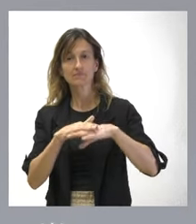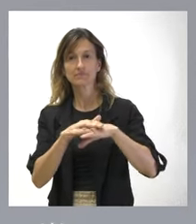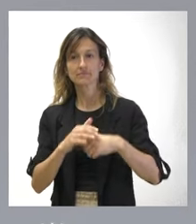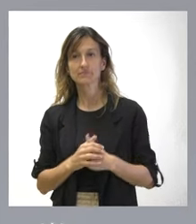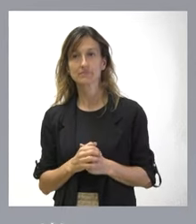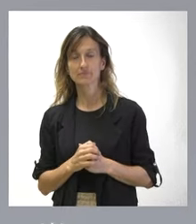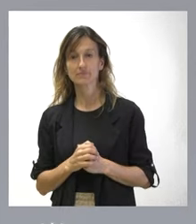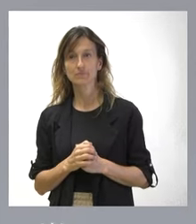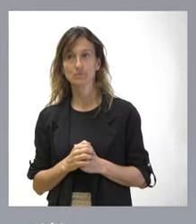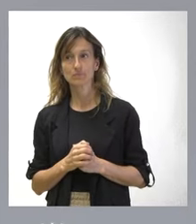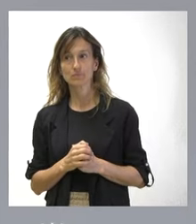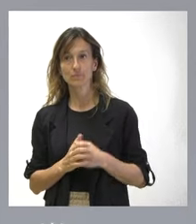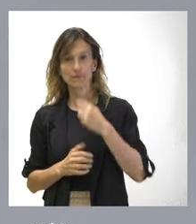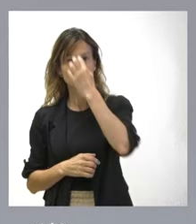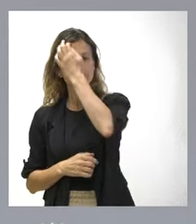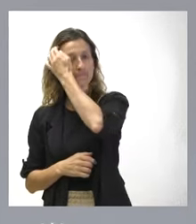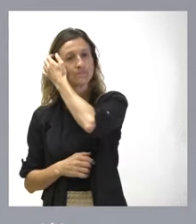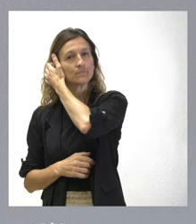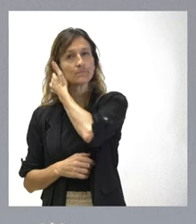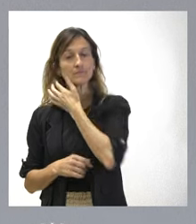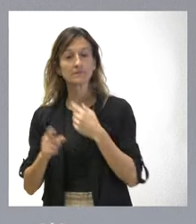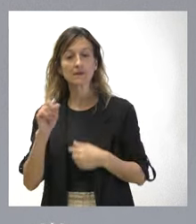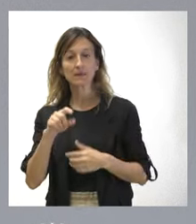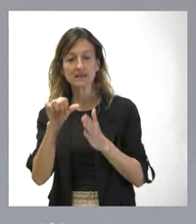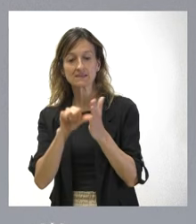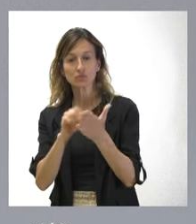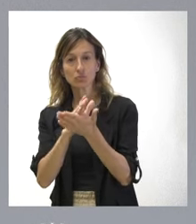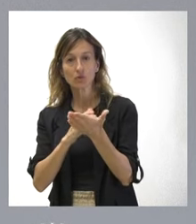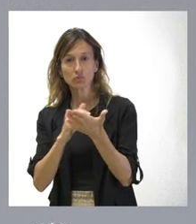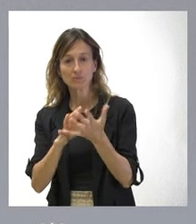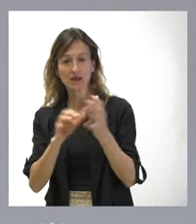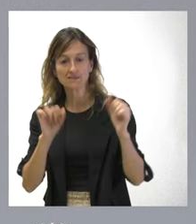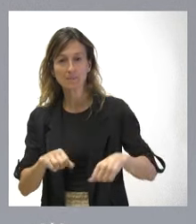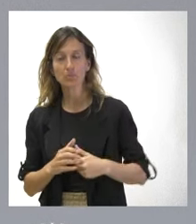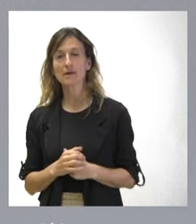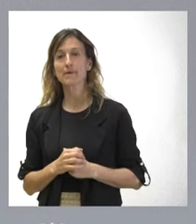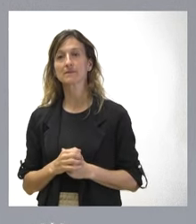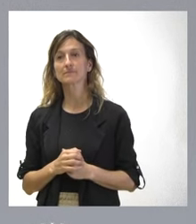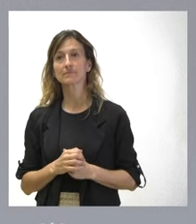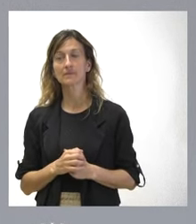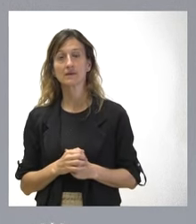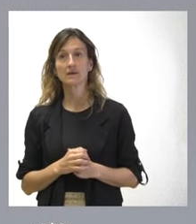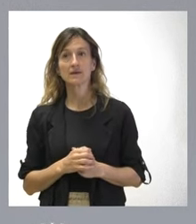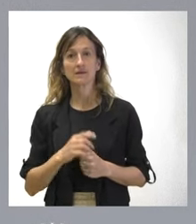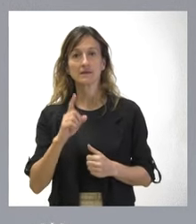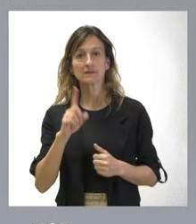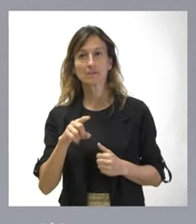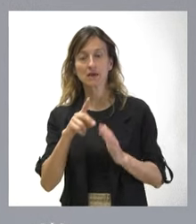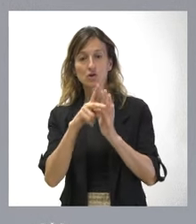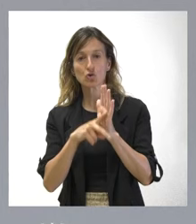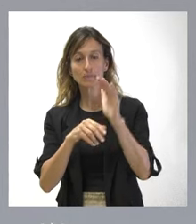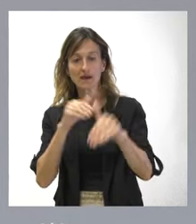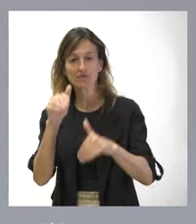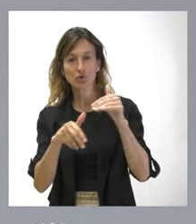leyes que los desarrollan, las que aprueban los estatutos de autonomía y las que aprueban el régimen electoral